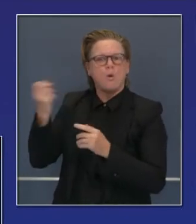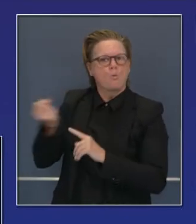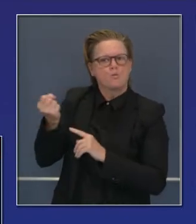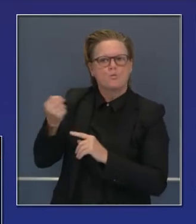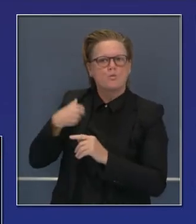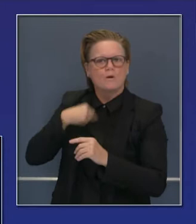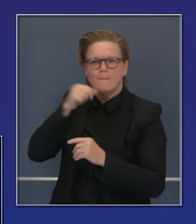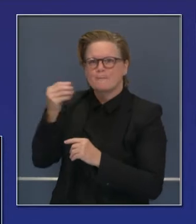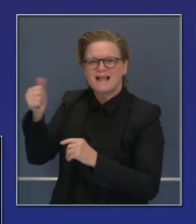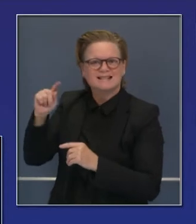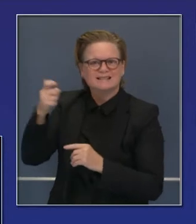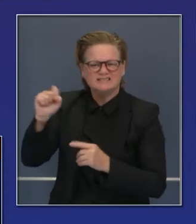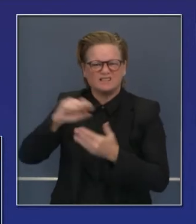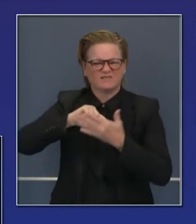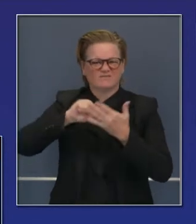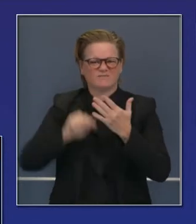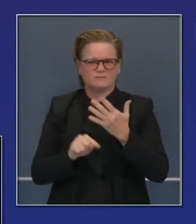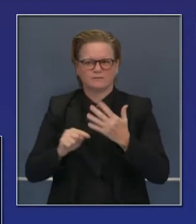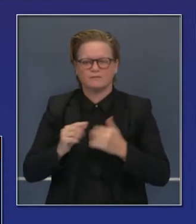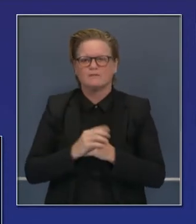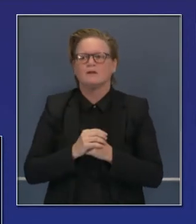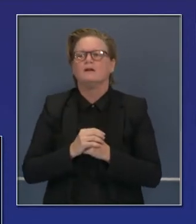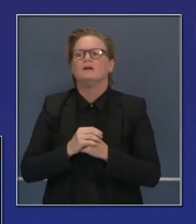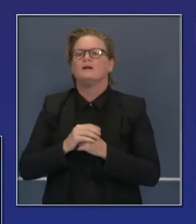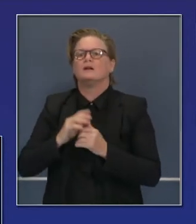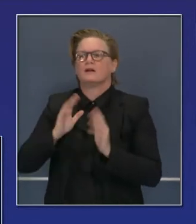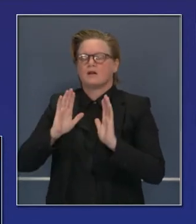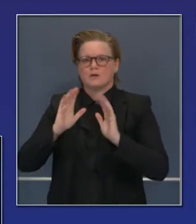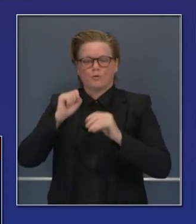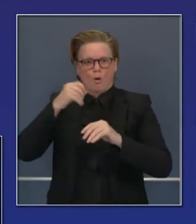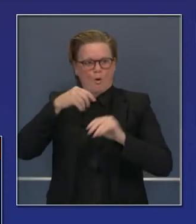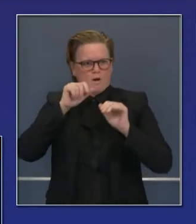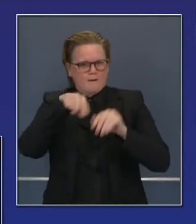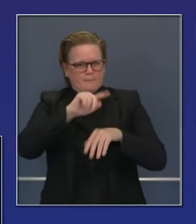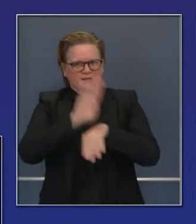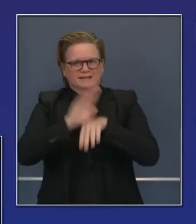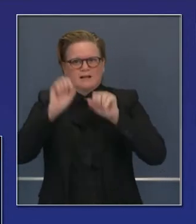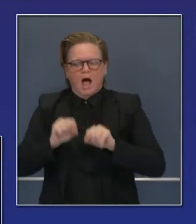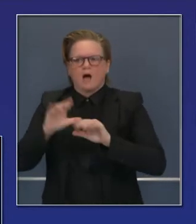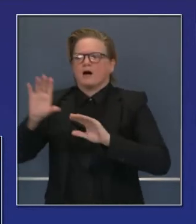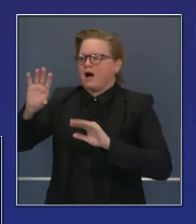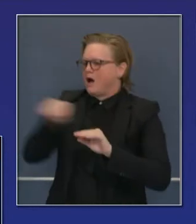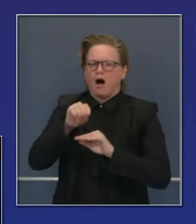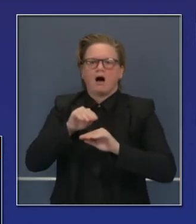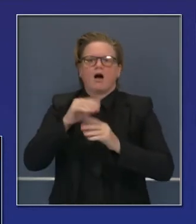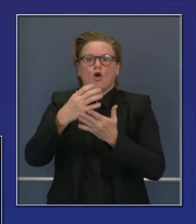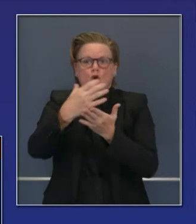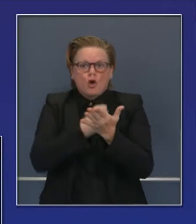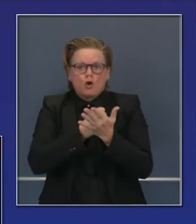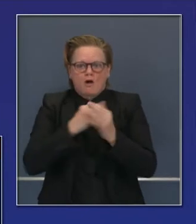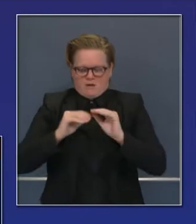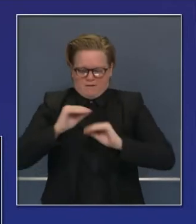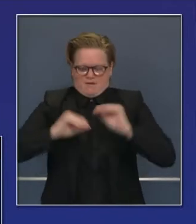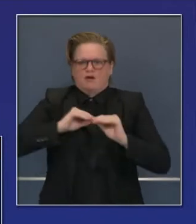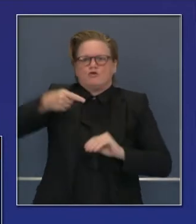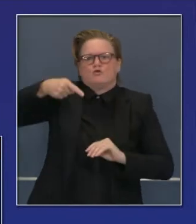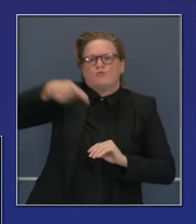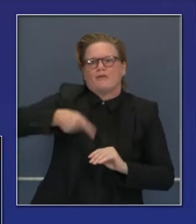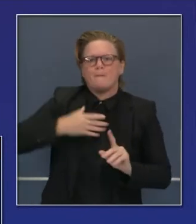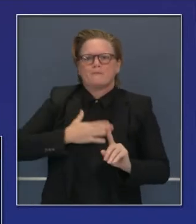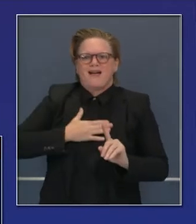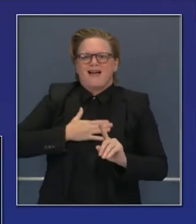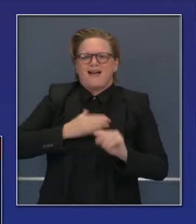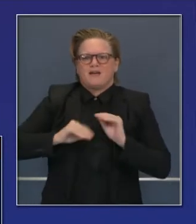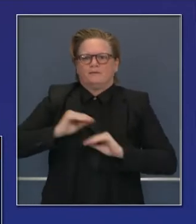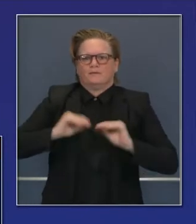dólares, que son pagaderos al estado de otra manera, para permitir a esos negocios impactados, por esta orden de quedarse en casa, por